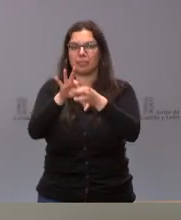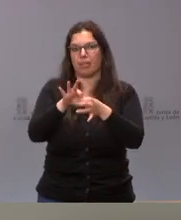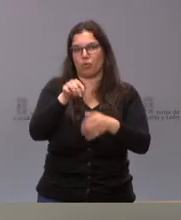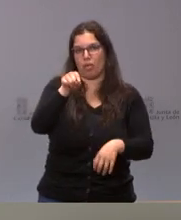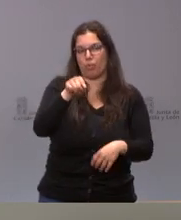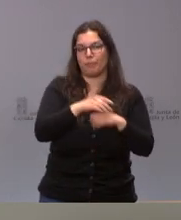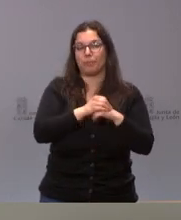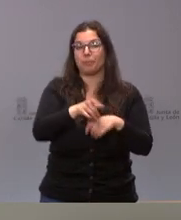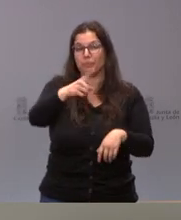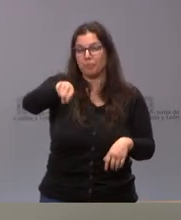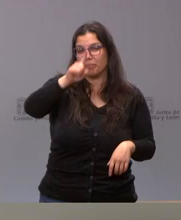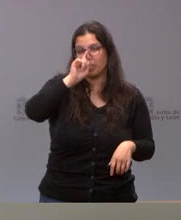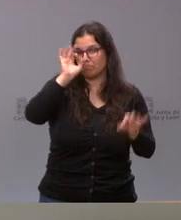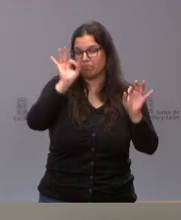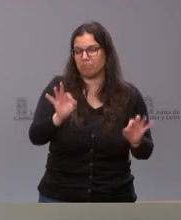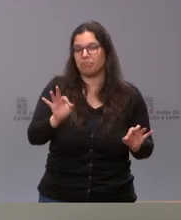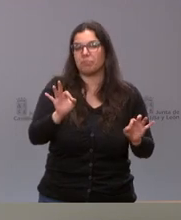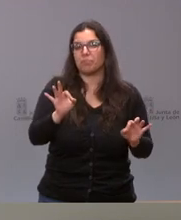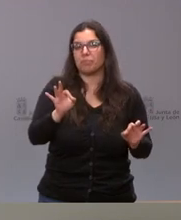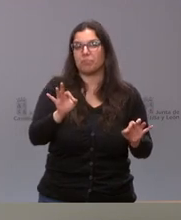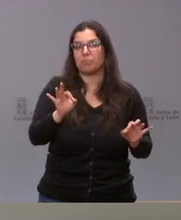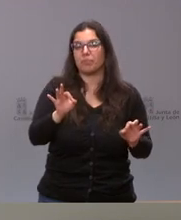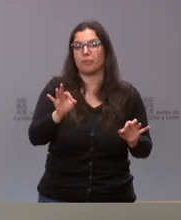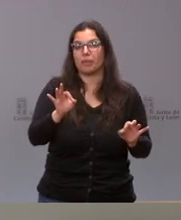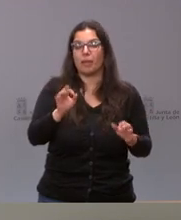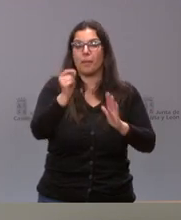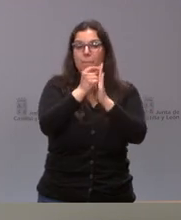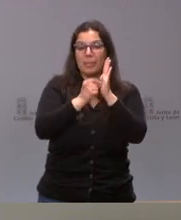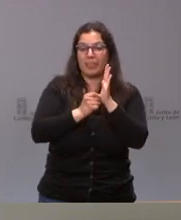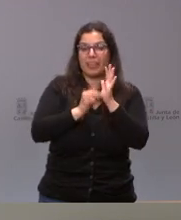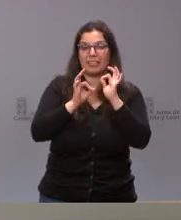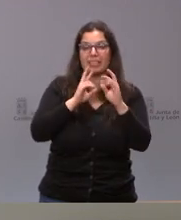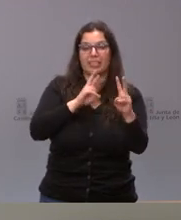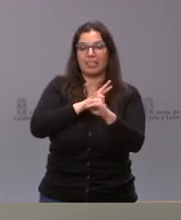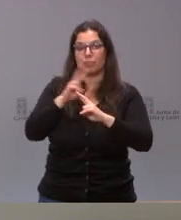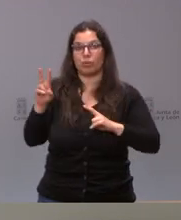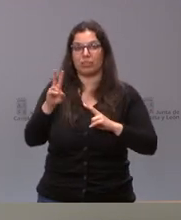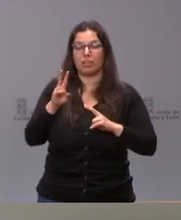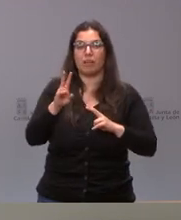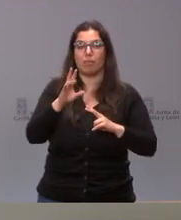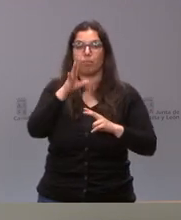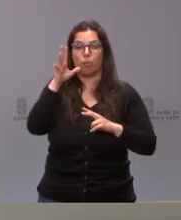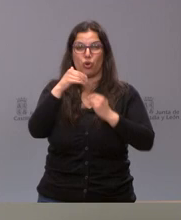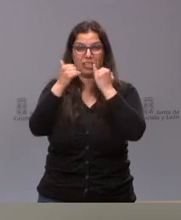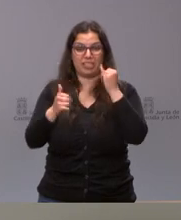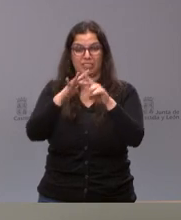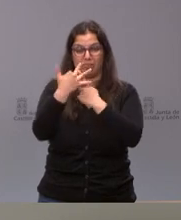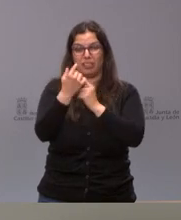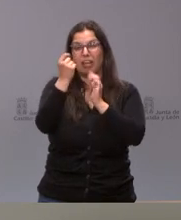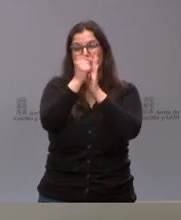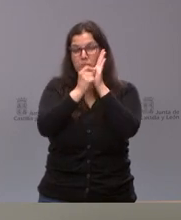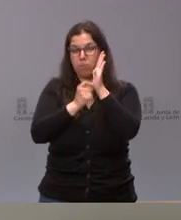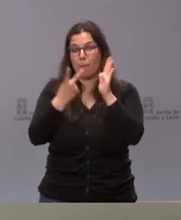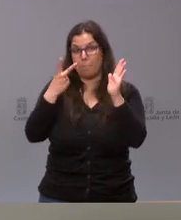Recordarán ustedes que en aquel conjunto de medidas de respuesta ante la situación económica de 20 ejes, uno de los